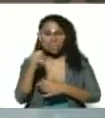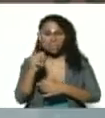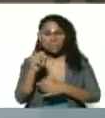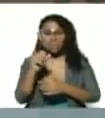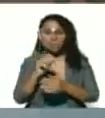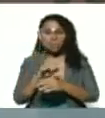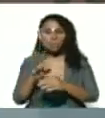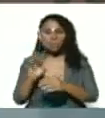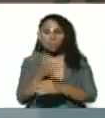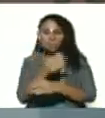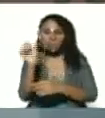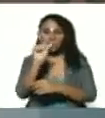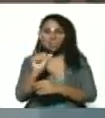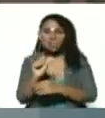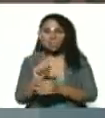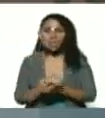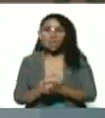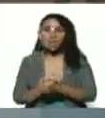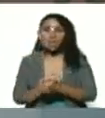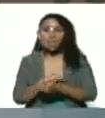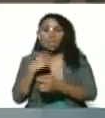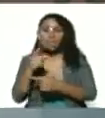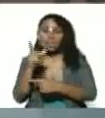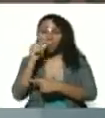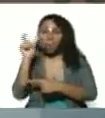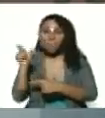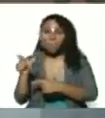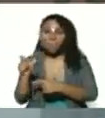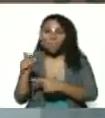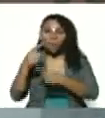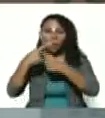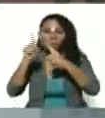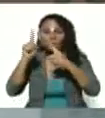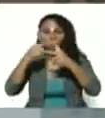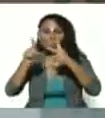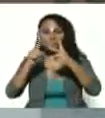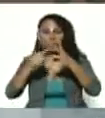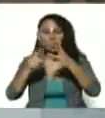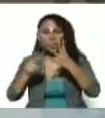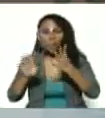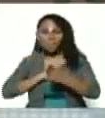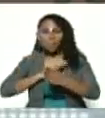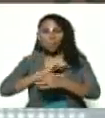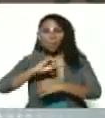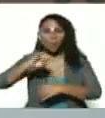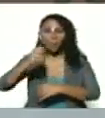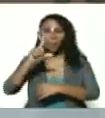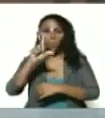dice David Totoroja, el propio Julio